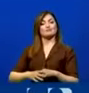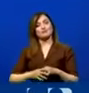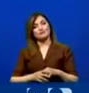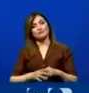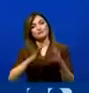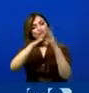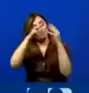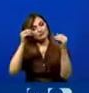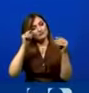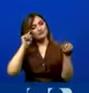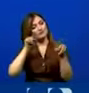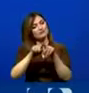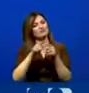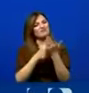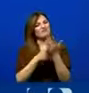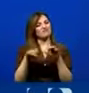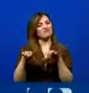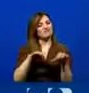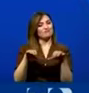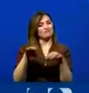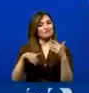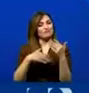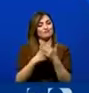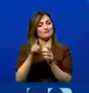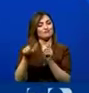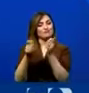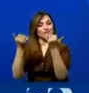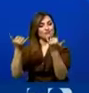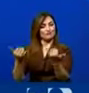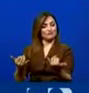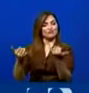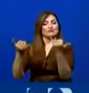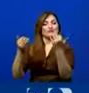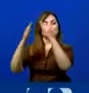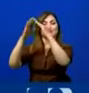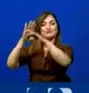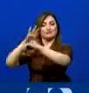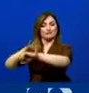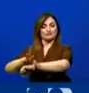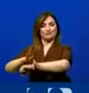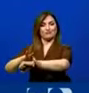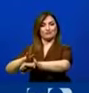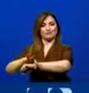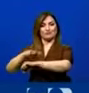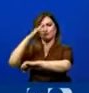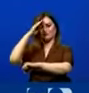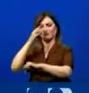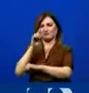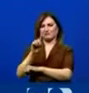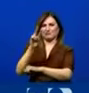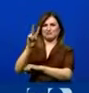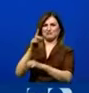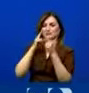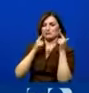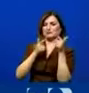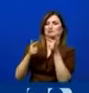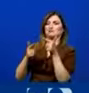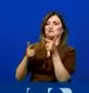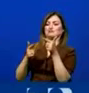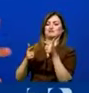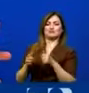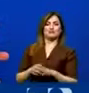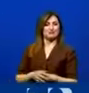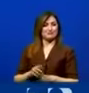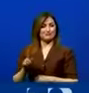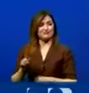entendimiento para que aquellas personas que en este momento tienen el cuidado de varios policías, porque no es uno solo, sino que